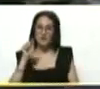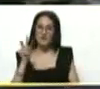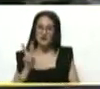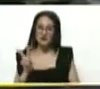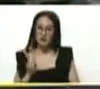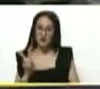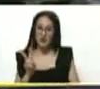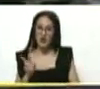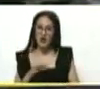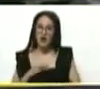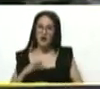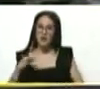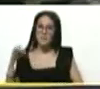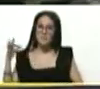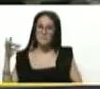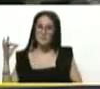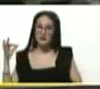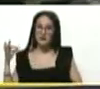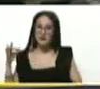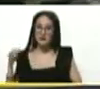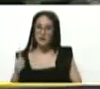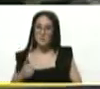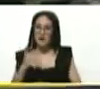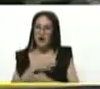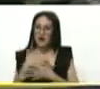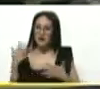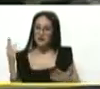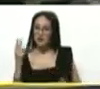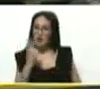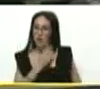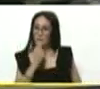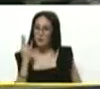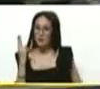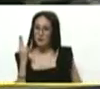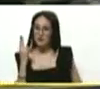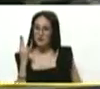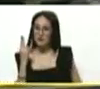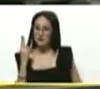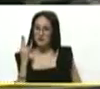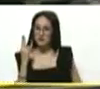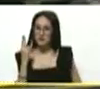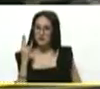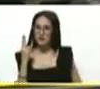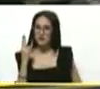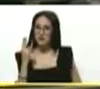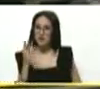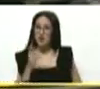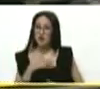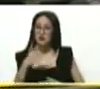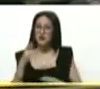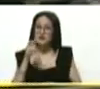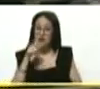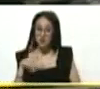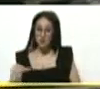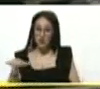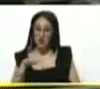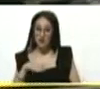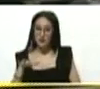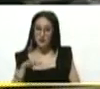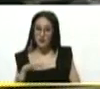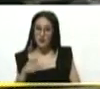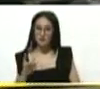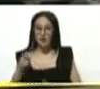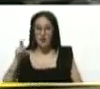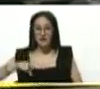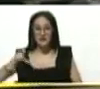El espíritu del más grande compromiso con los intereses del pueblo. Con las